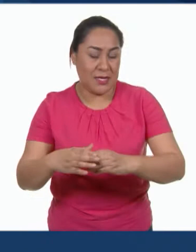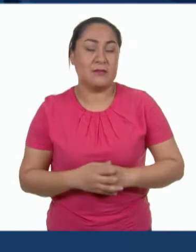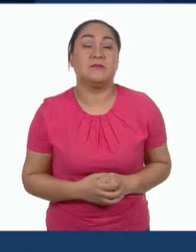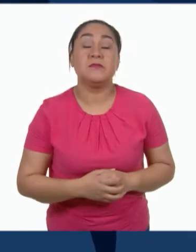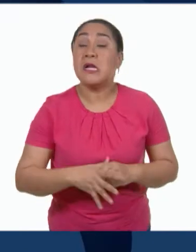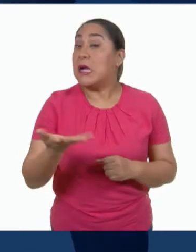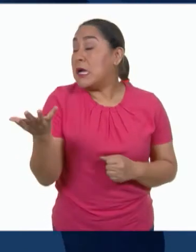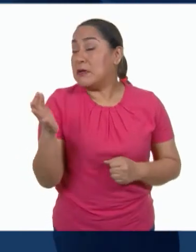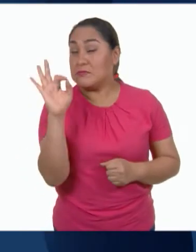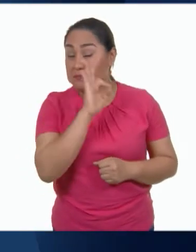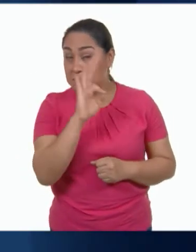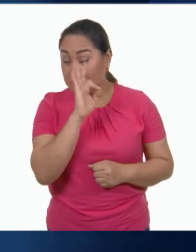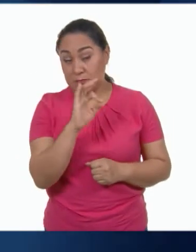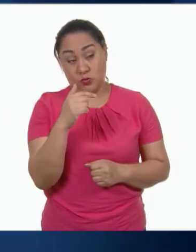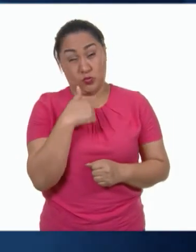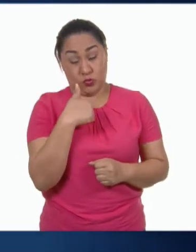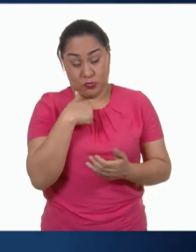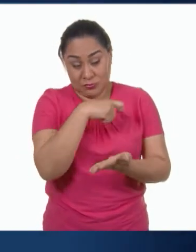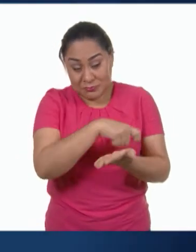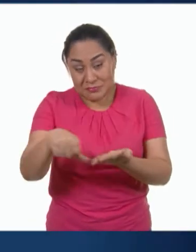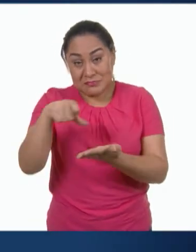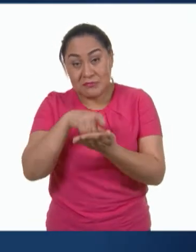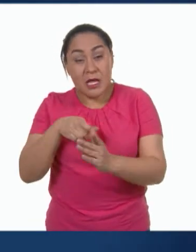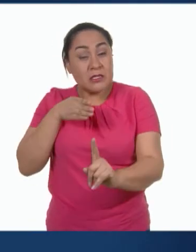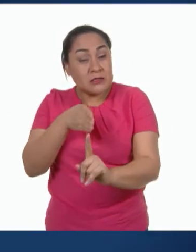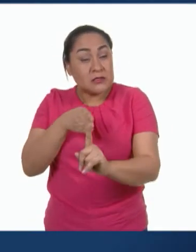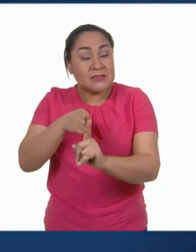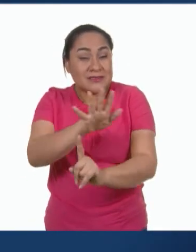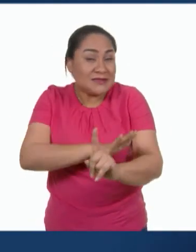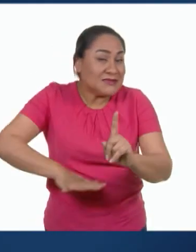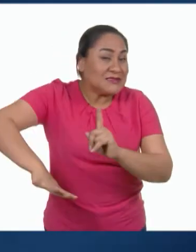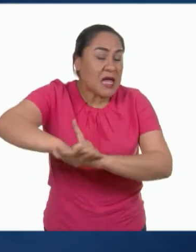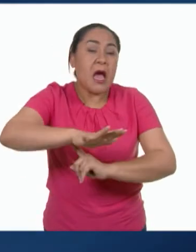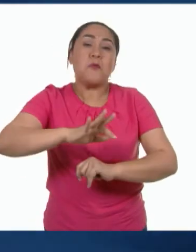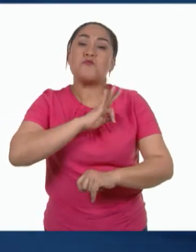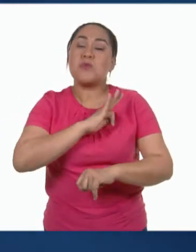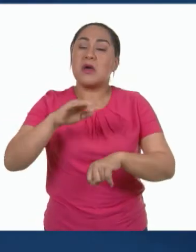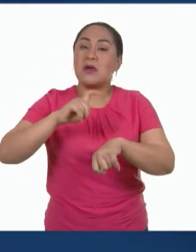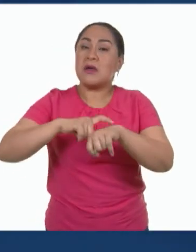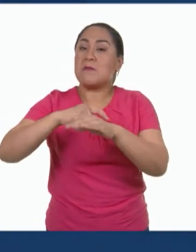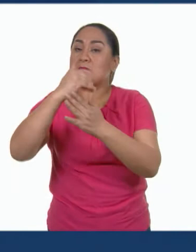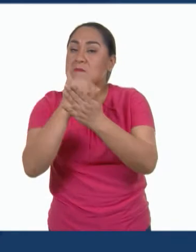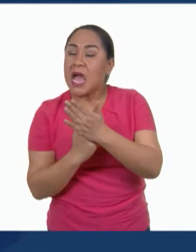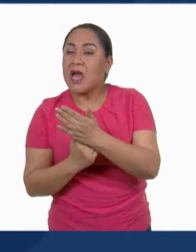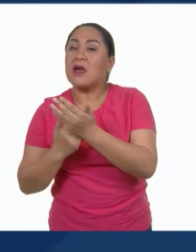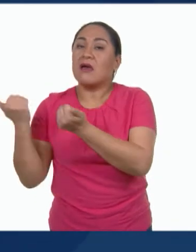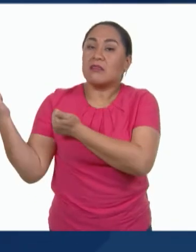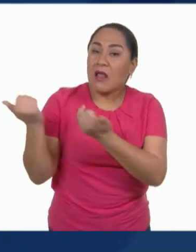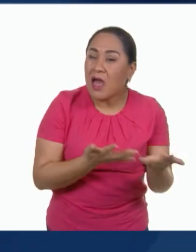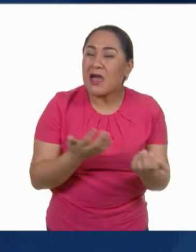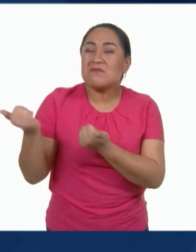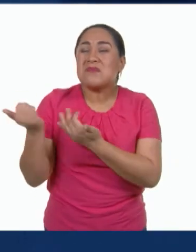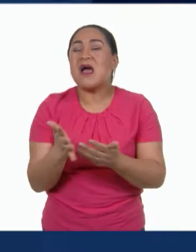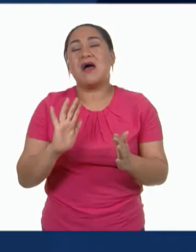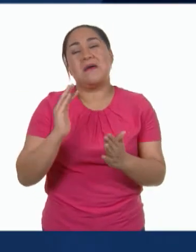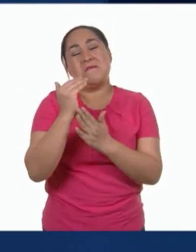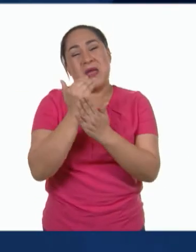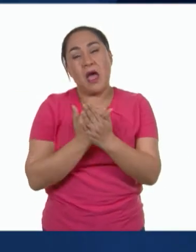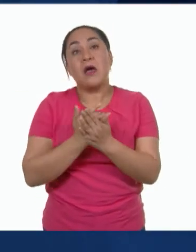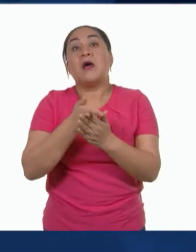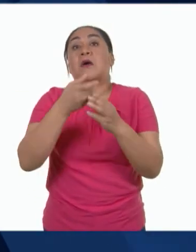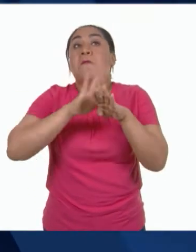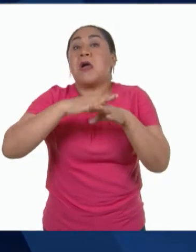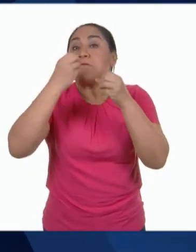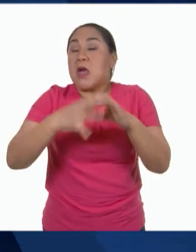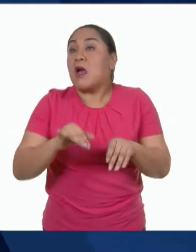si consumimos localmente, podemos ahorrar tiempo y dinero en traslados. Pues no tenemos que desplazarnos grandes